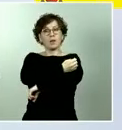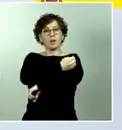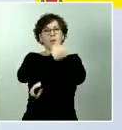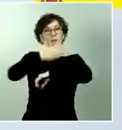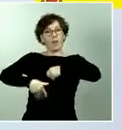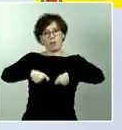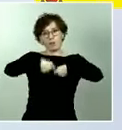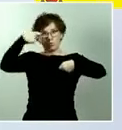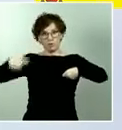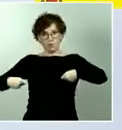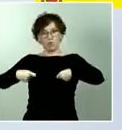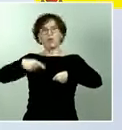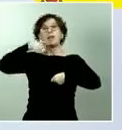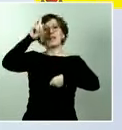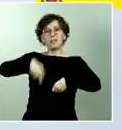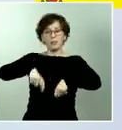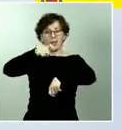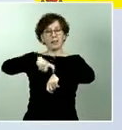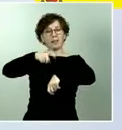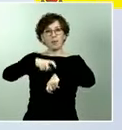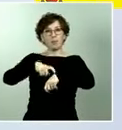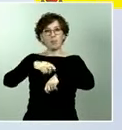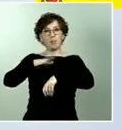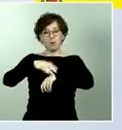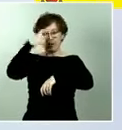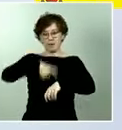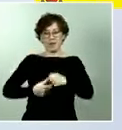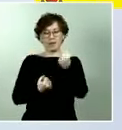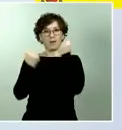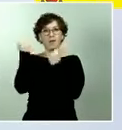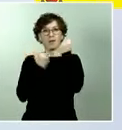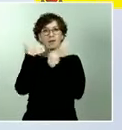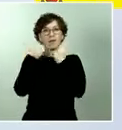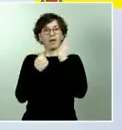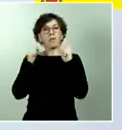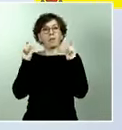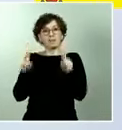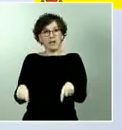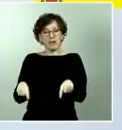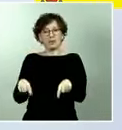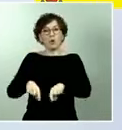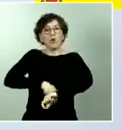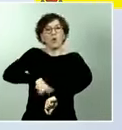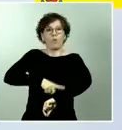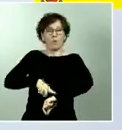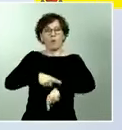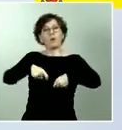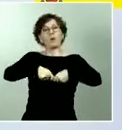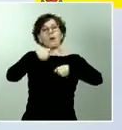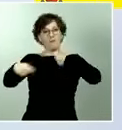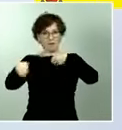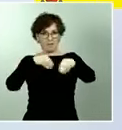de conducción y descanso de transportistas. Un sector que quiero aprovechar una vez más para agradecer su labor. Hemos